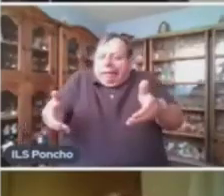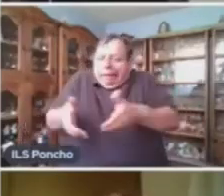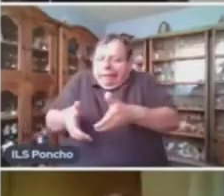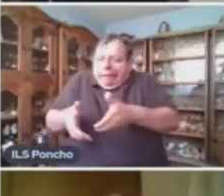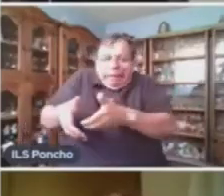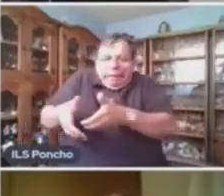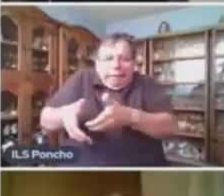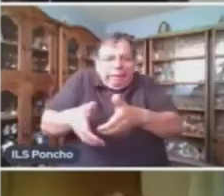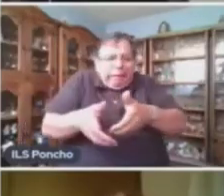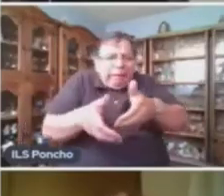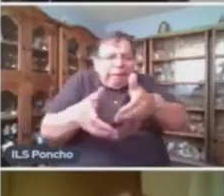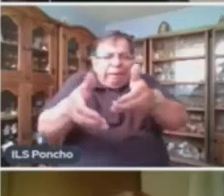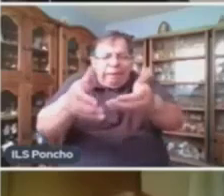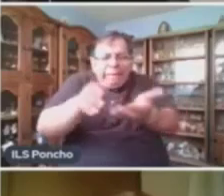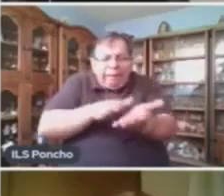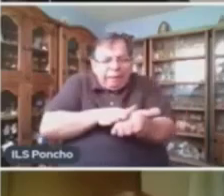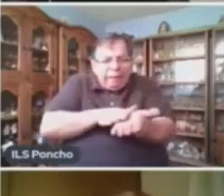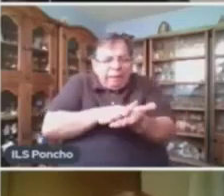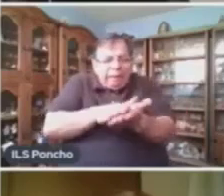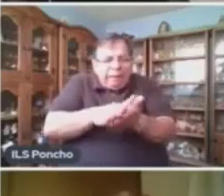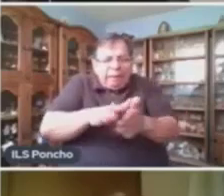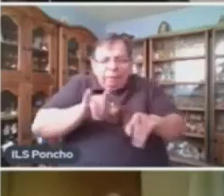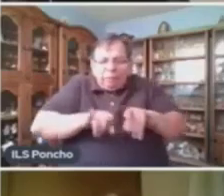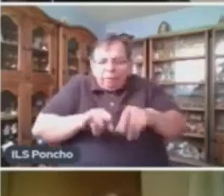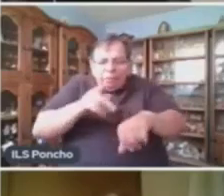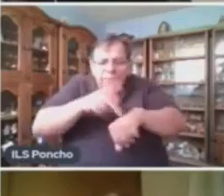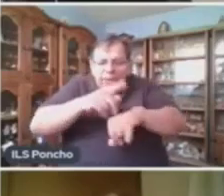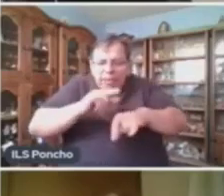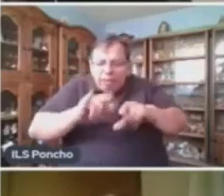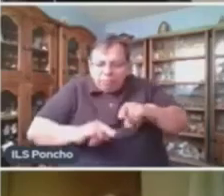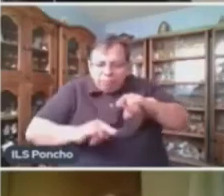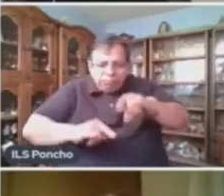¡Vamos! Caminos de adoquín y de piedra.